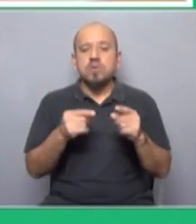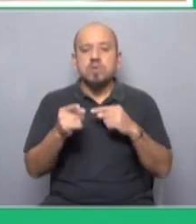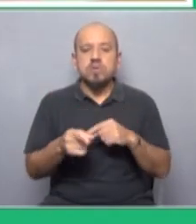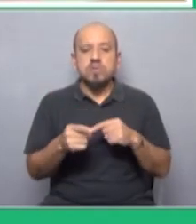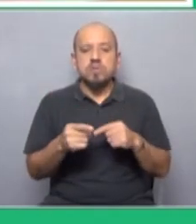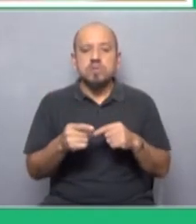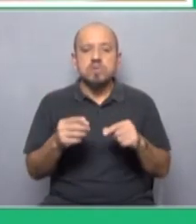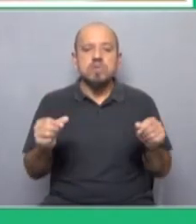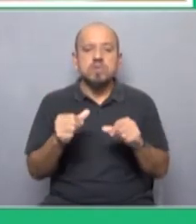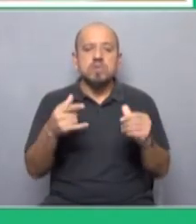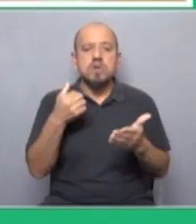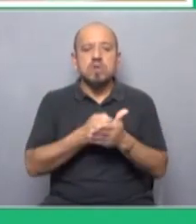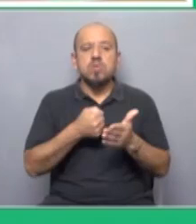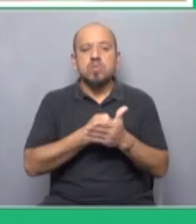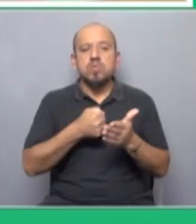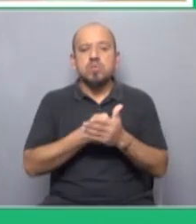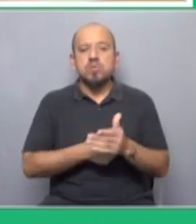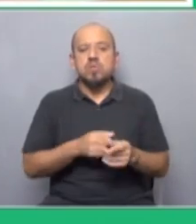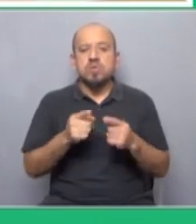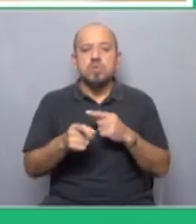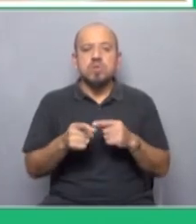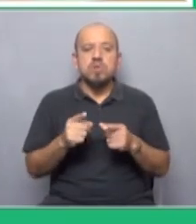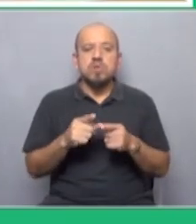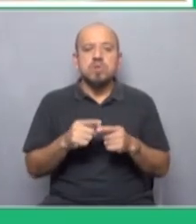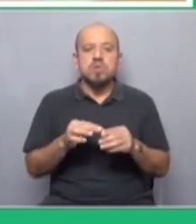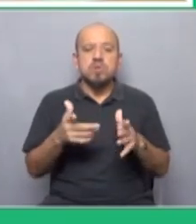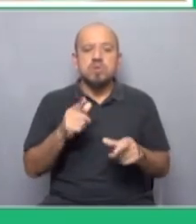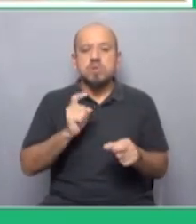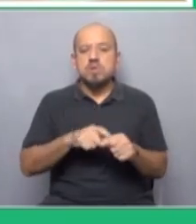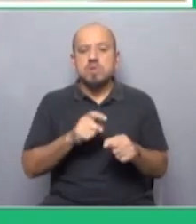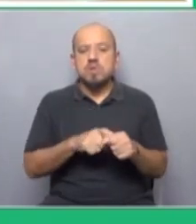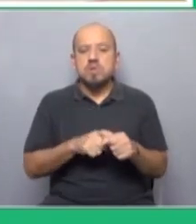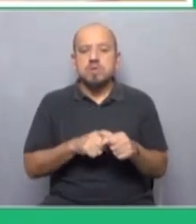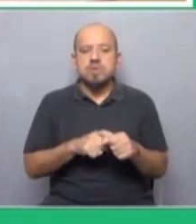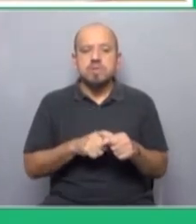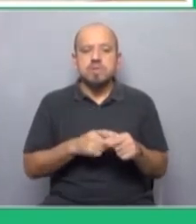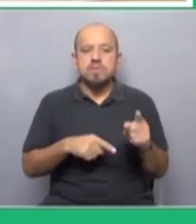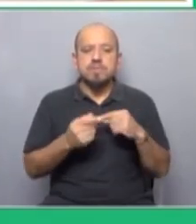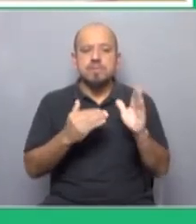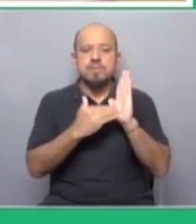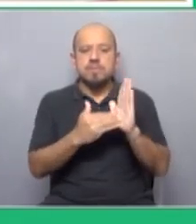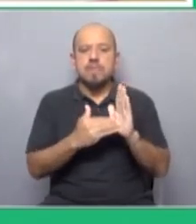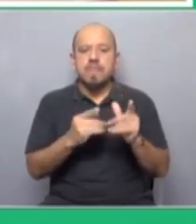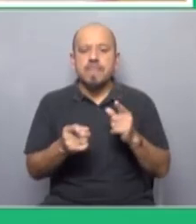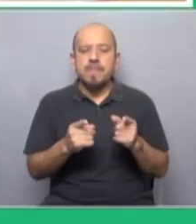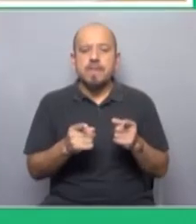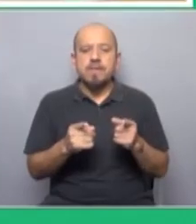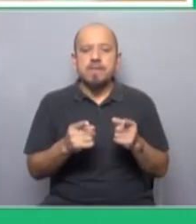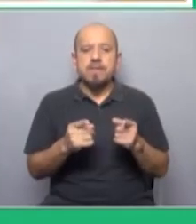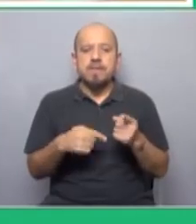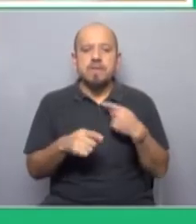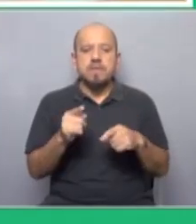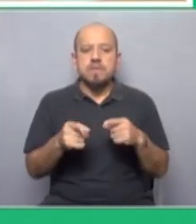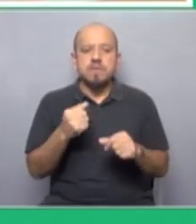demandas en nuestras luchas sindicales en nuestra agenda de acción sindical para poder representar mucho más a esa clase